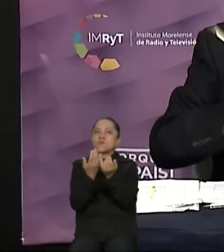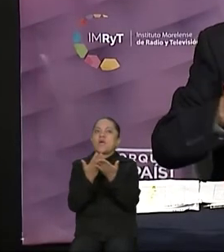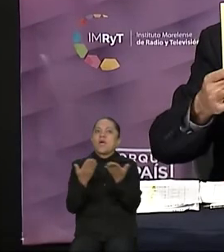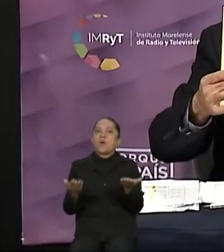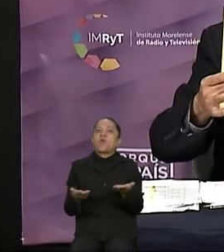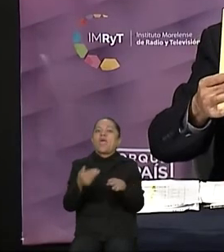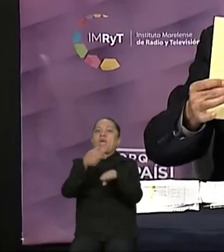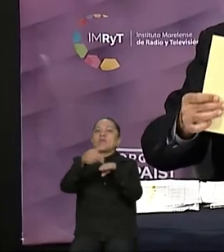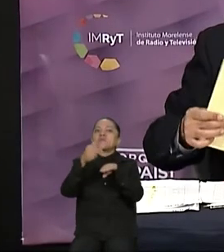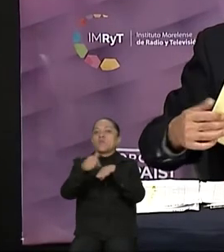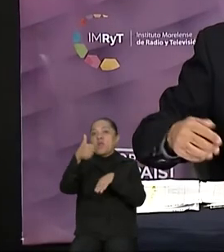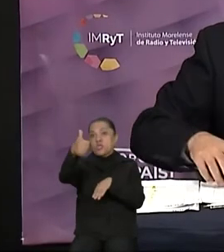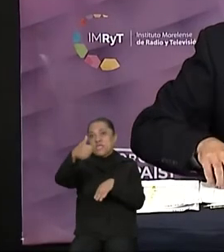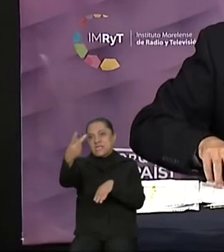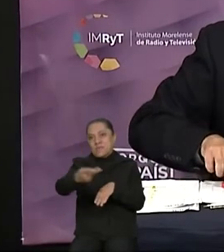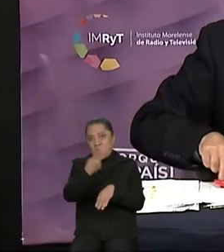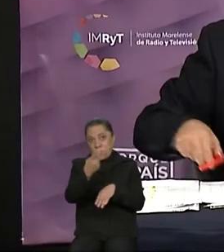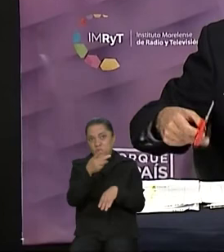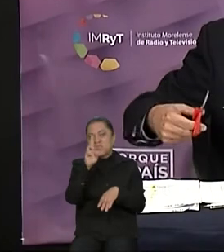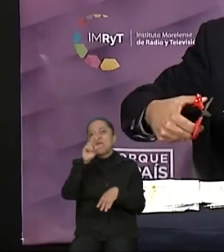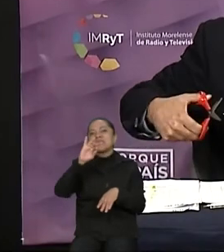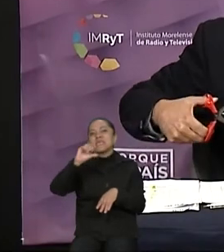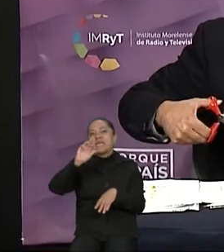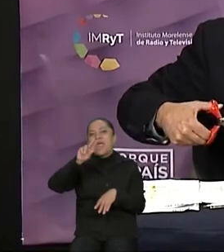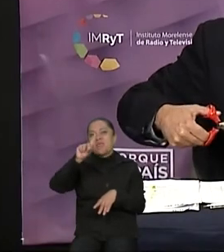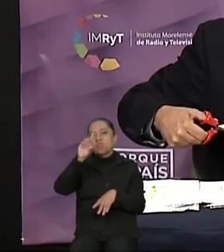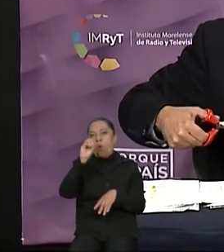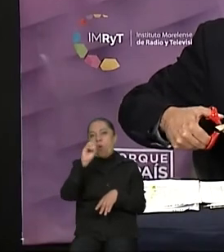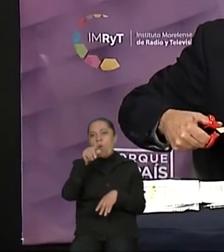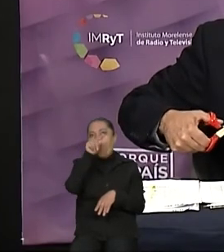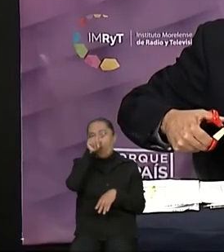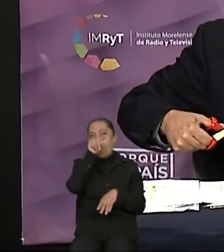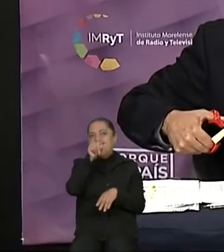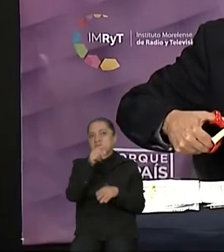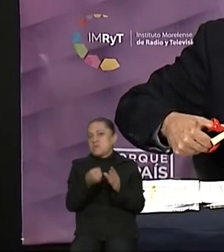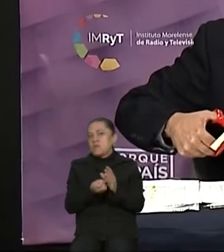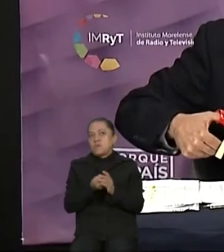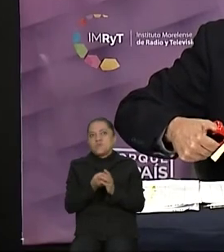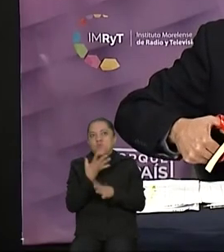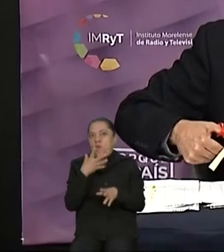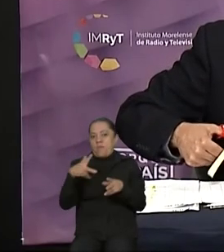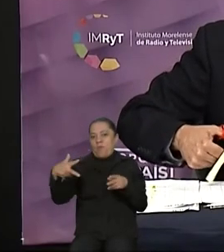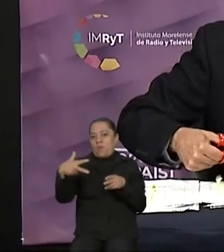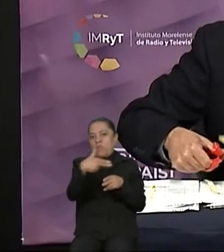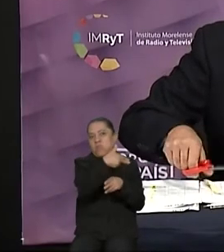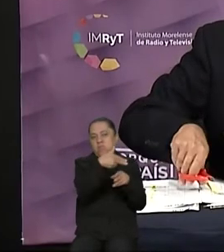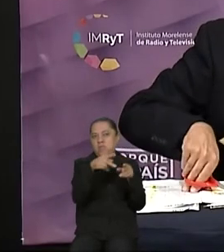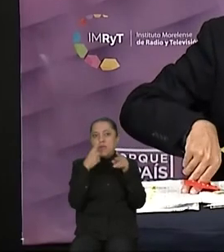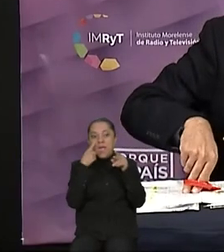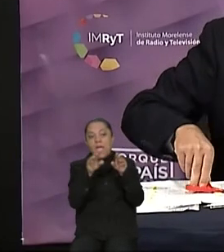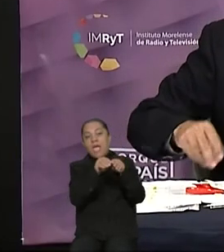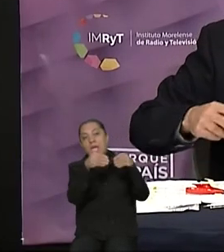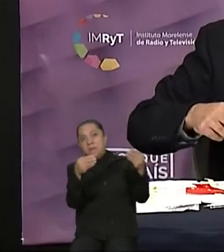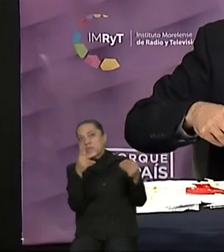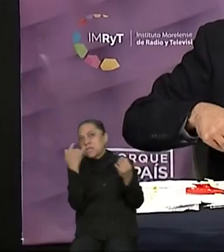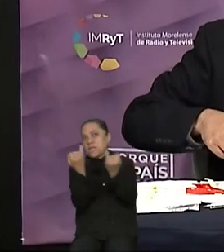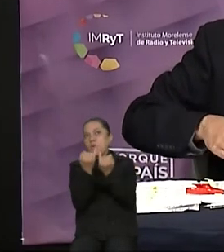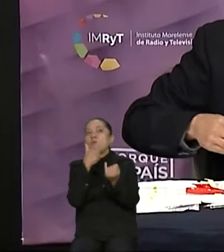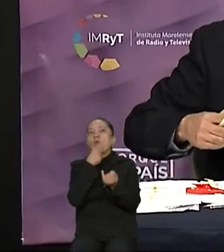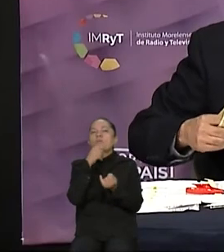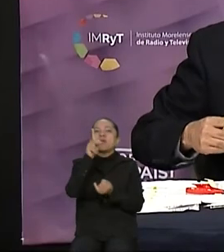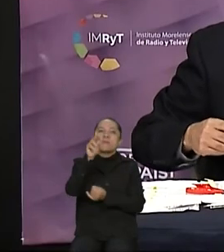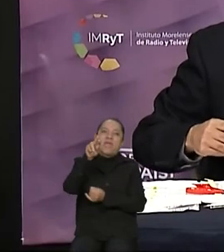seis. Sigue inviolable e inviolada el sobre correspondiente. Procedemos a recortarlo.